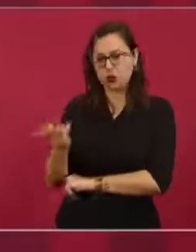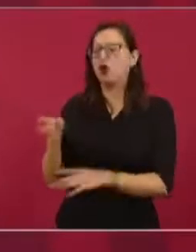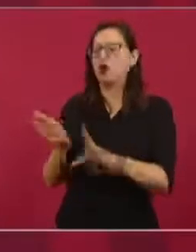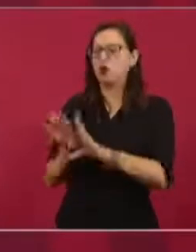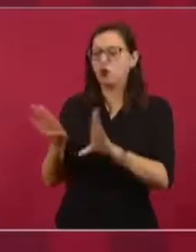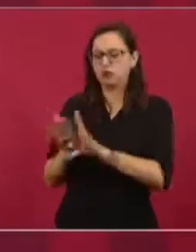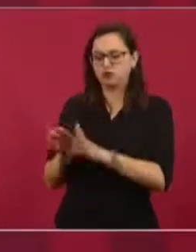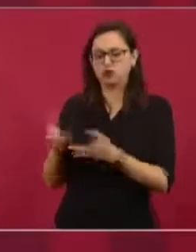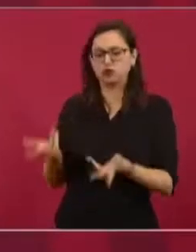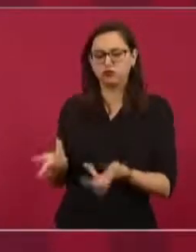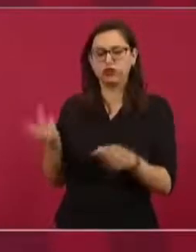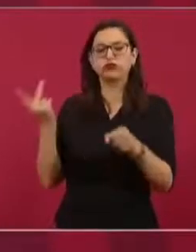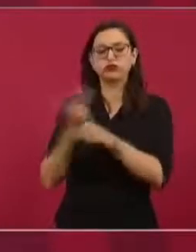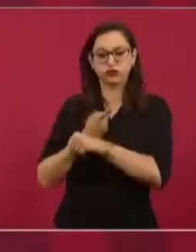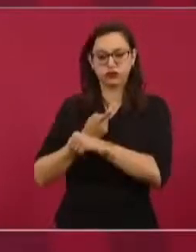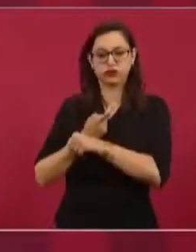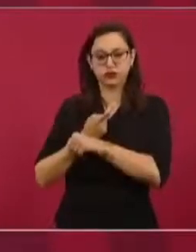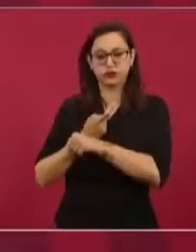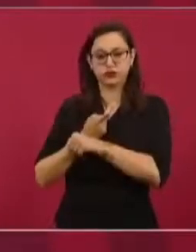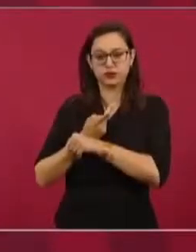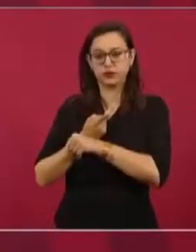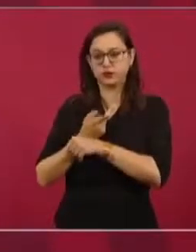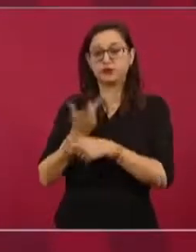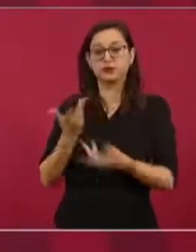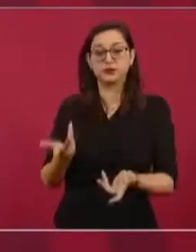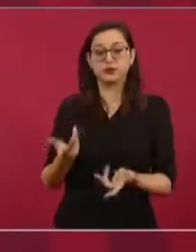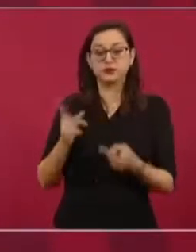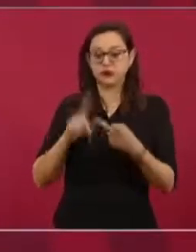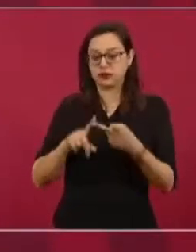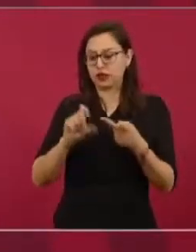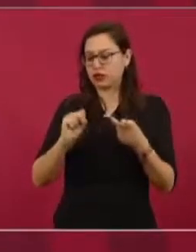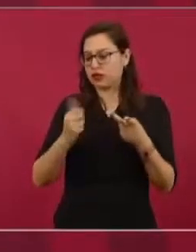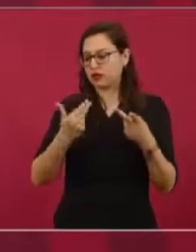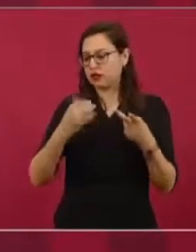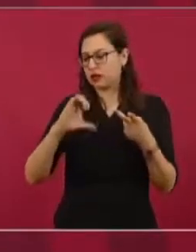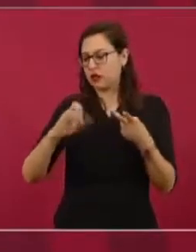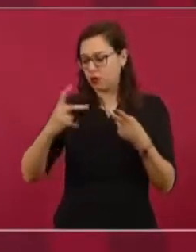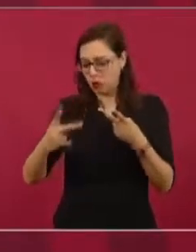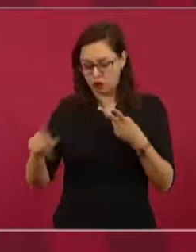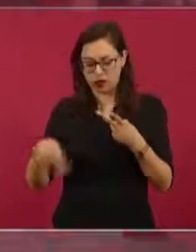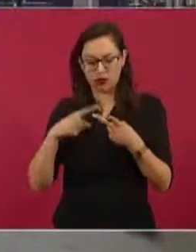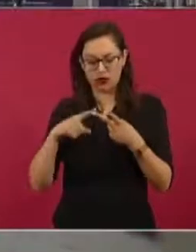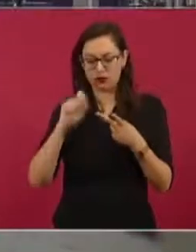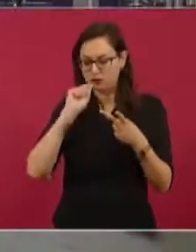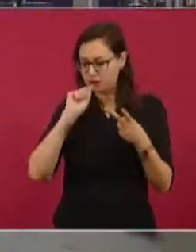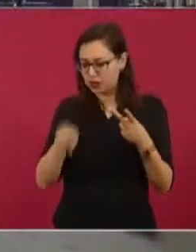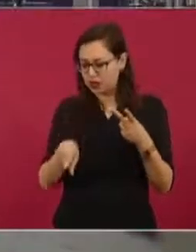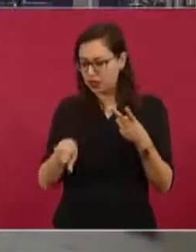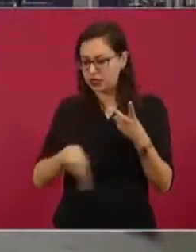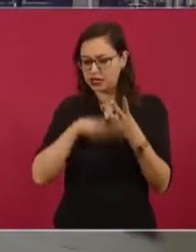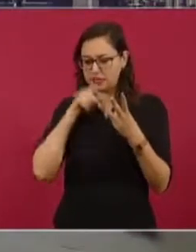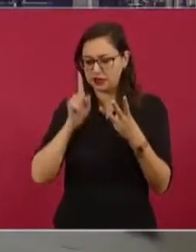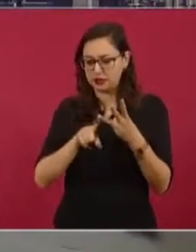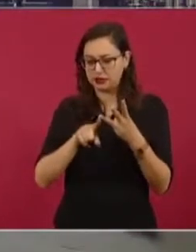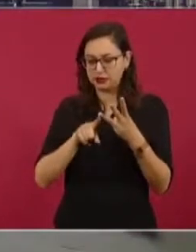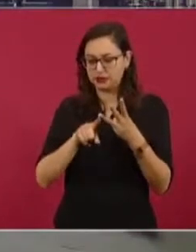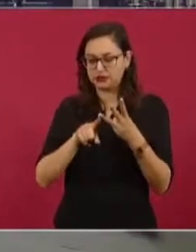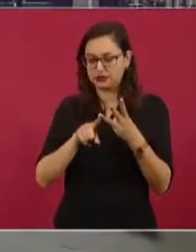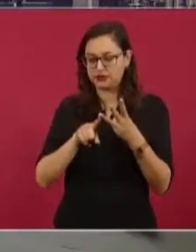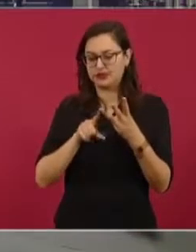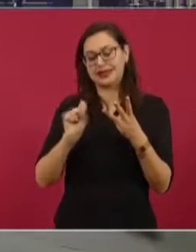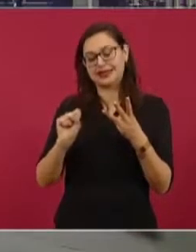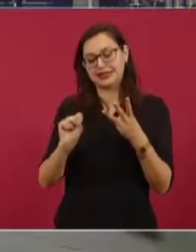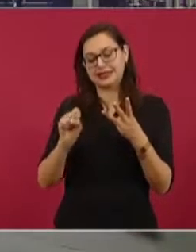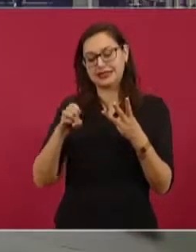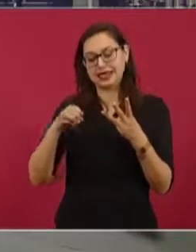Y tendría que participar el Secretario de Hacienda, tendría que estar la Secretaría de